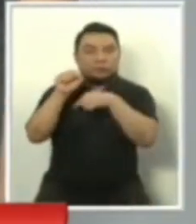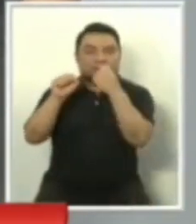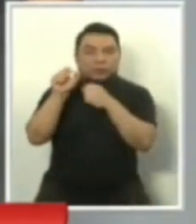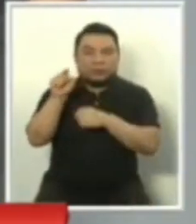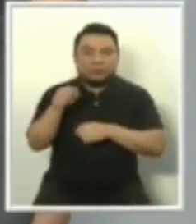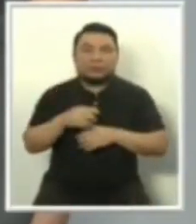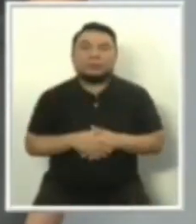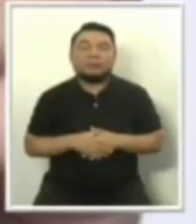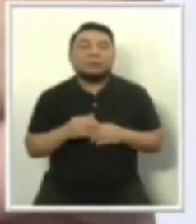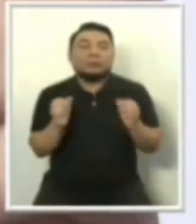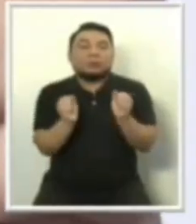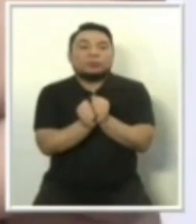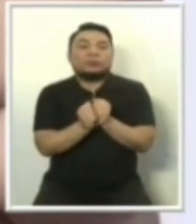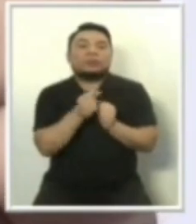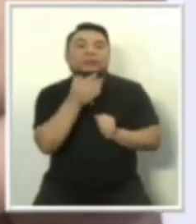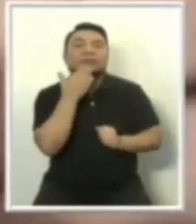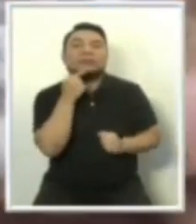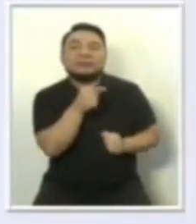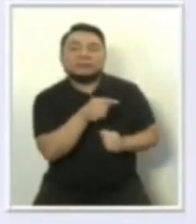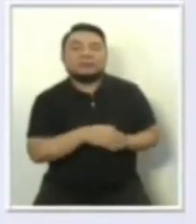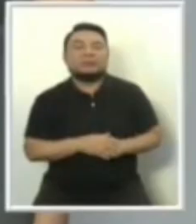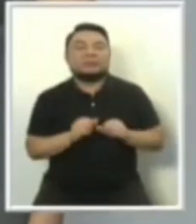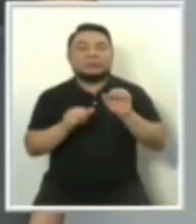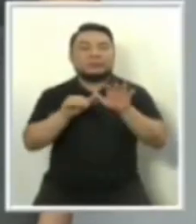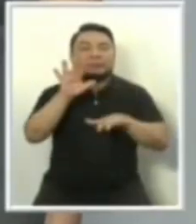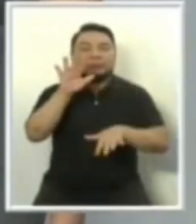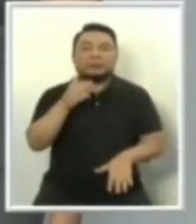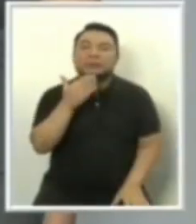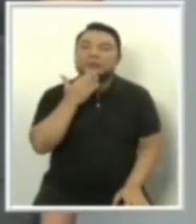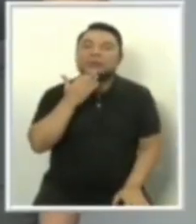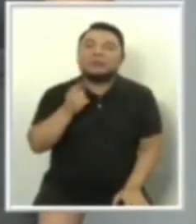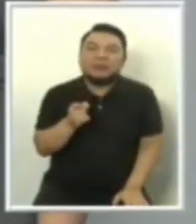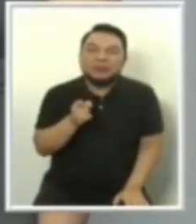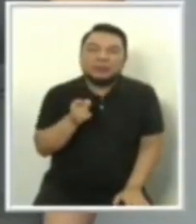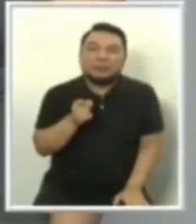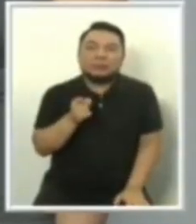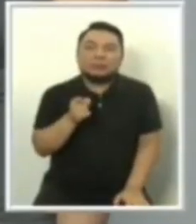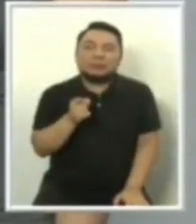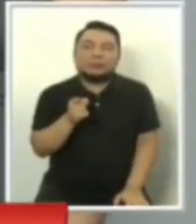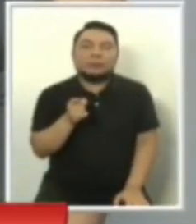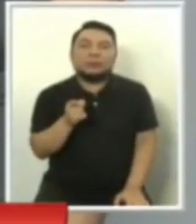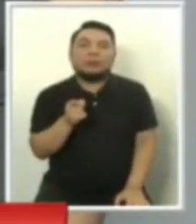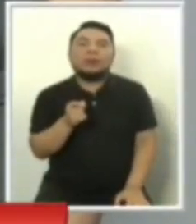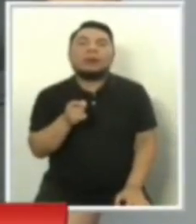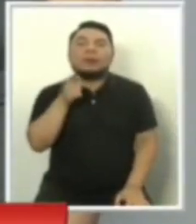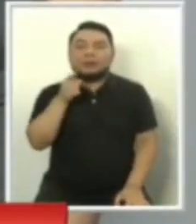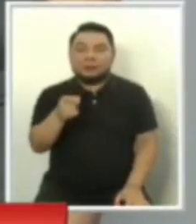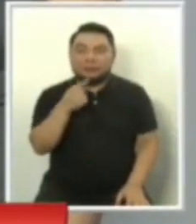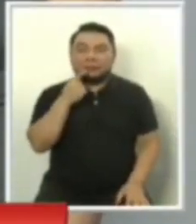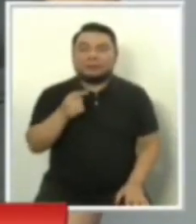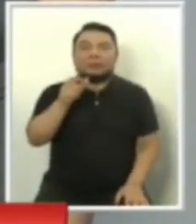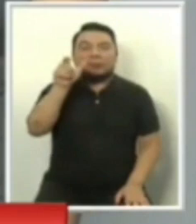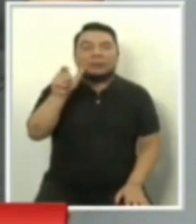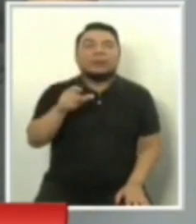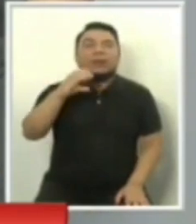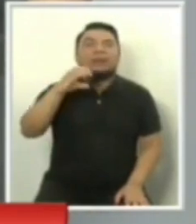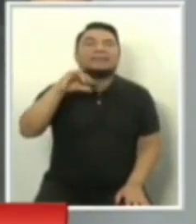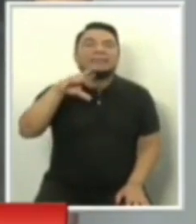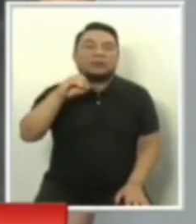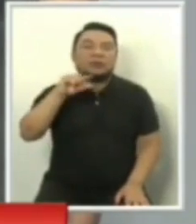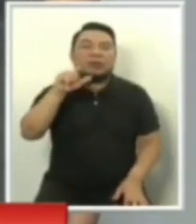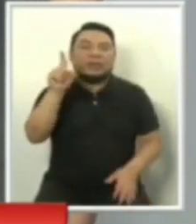Y lo acompaña en el número 15, en esta dupla, Renacimiento Unido Nacional, Ciro Galvez.